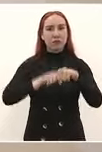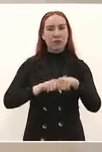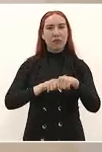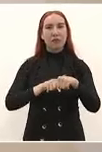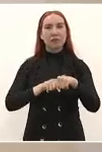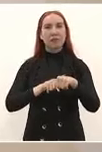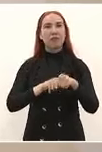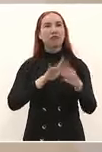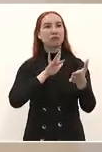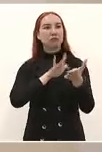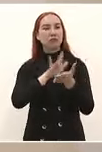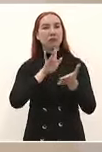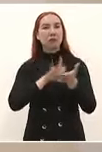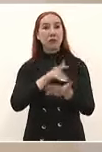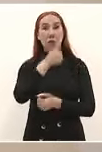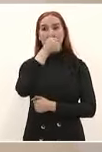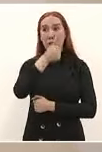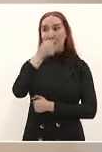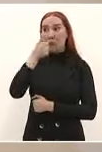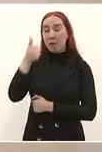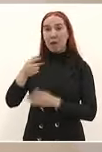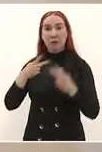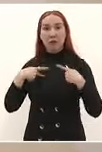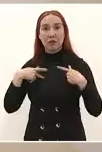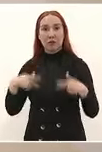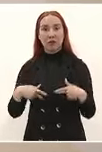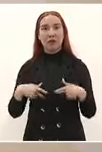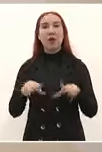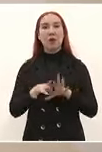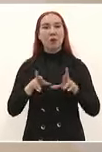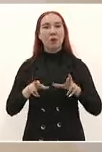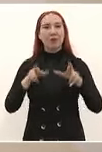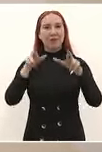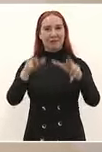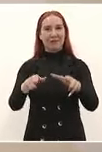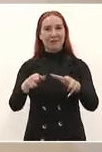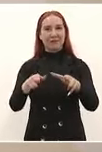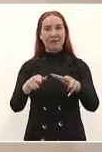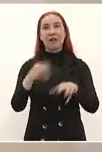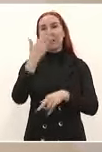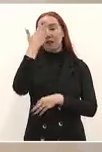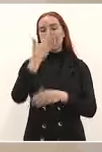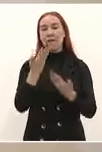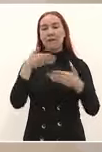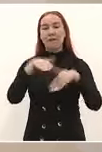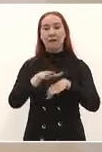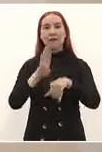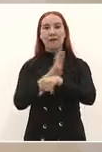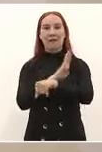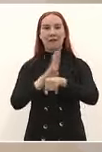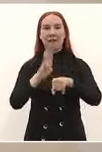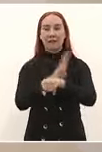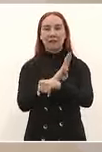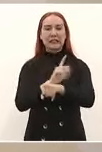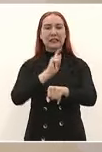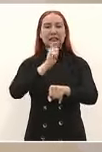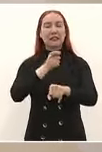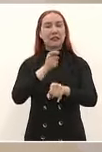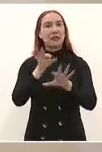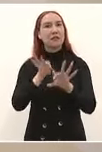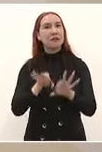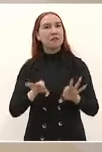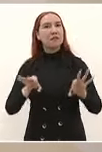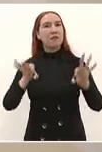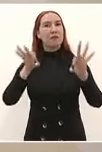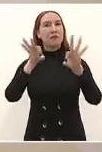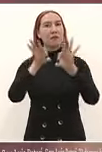aquí los representantes del banco del bienestar que es el eje integrador de la política social porque es a través del